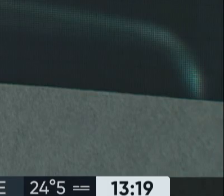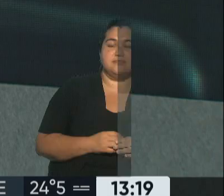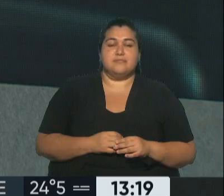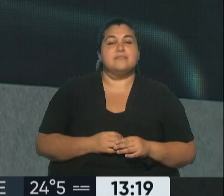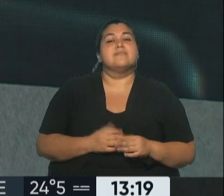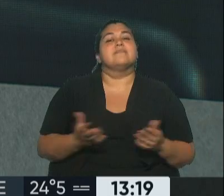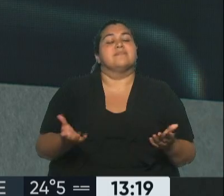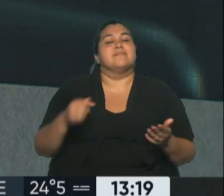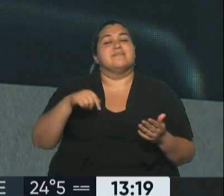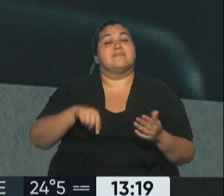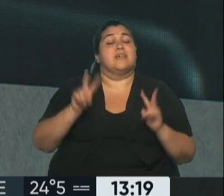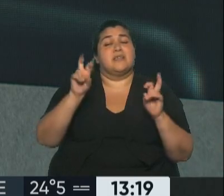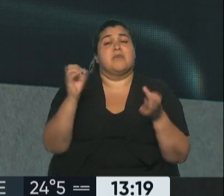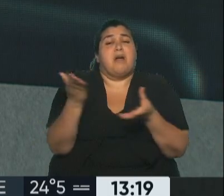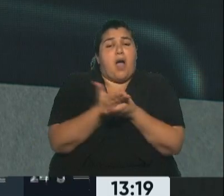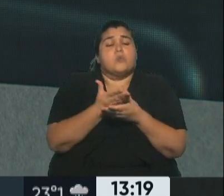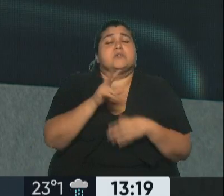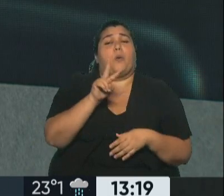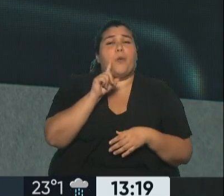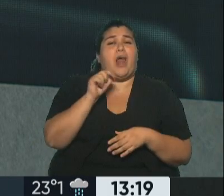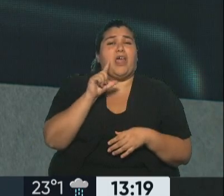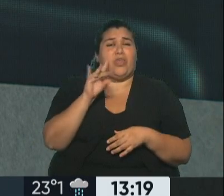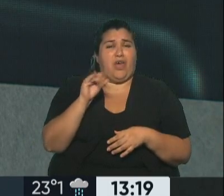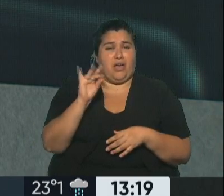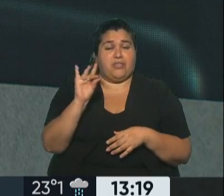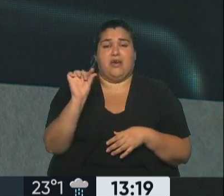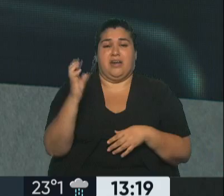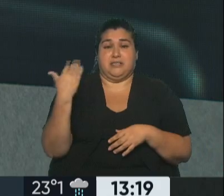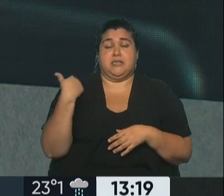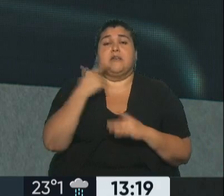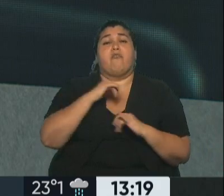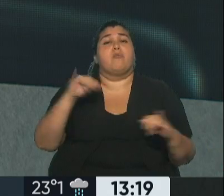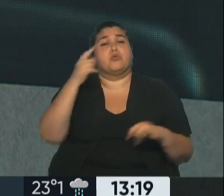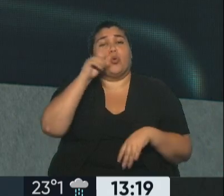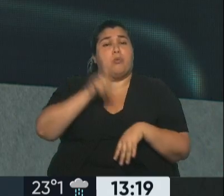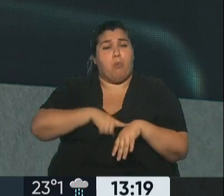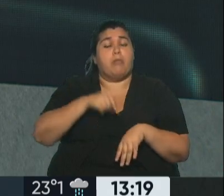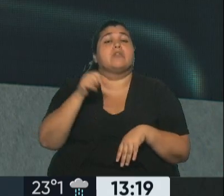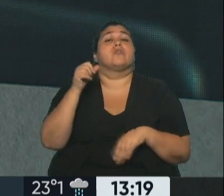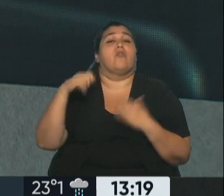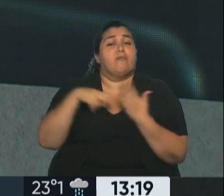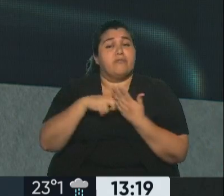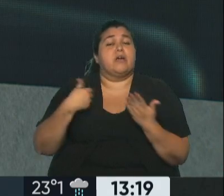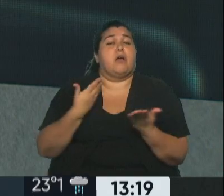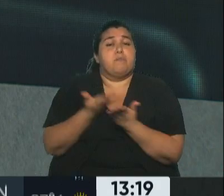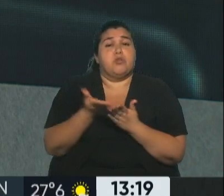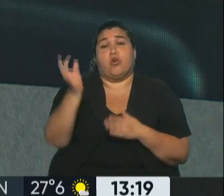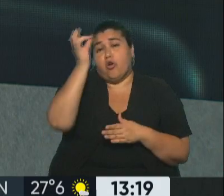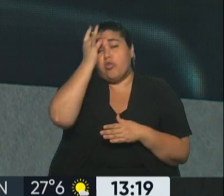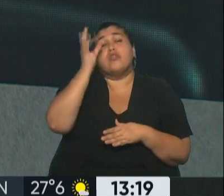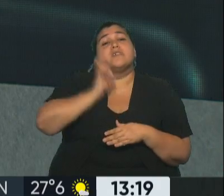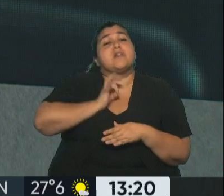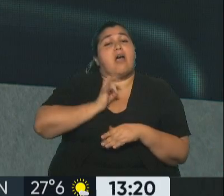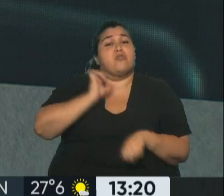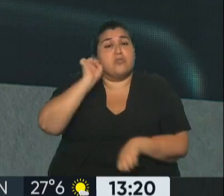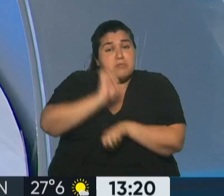Una vez más del día, la causa vialidad, recién se lo anticipamos. Información de último momento, el pedido de fiscal 12 años de prisión para la expresidenta